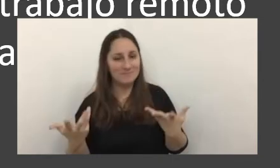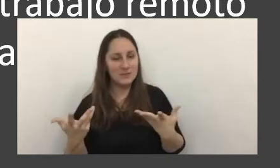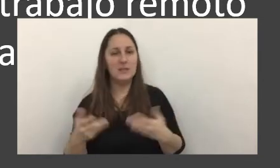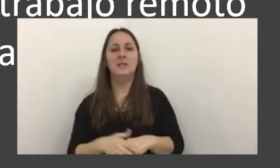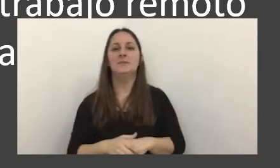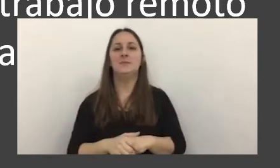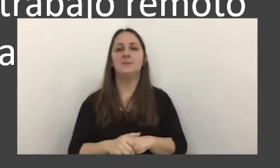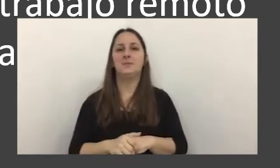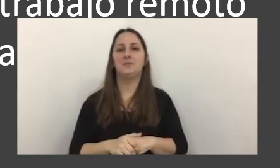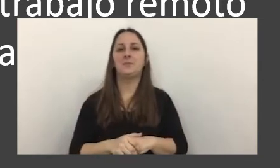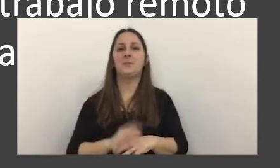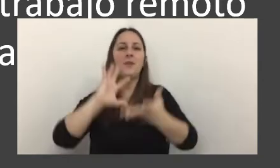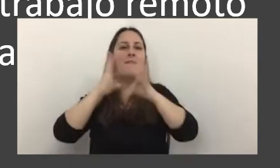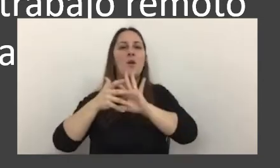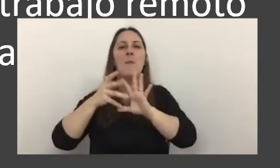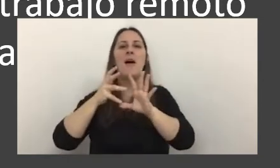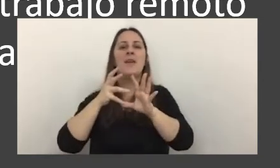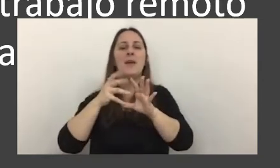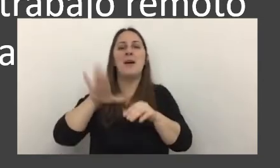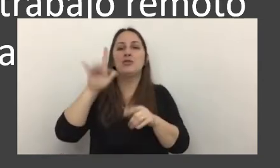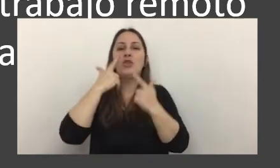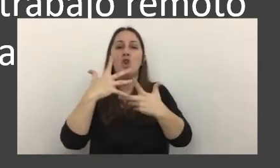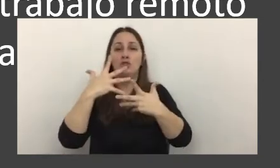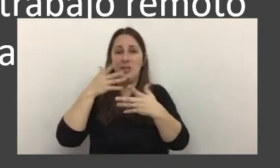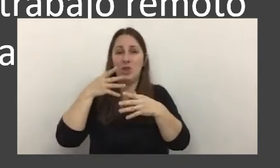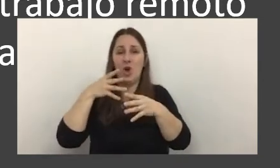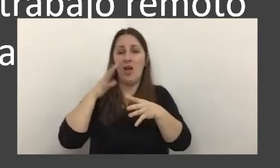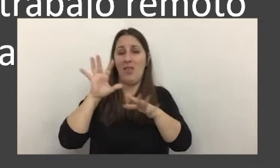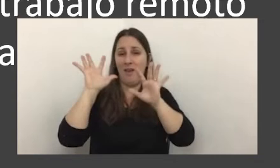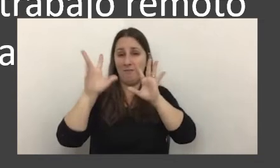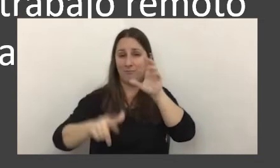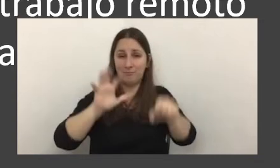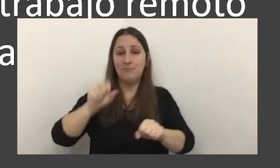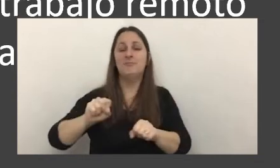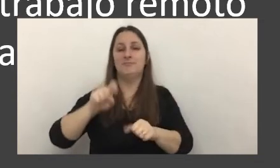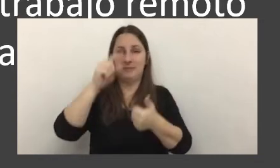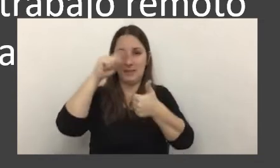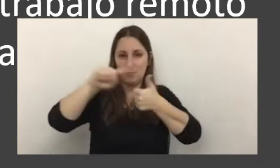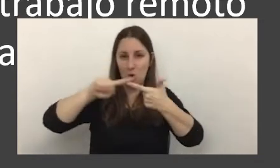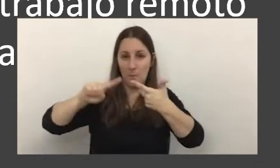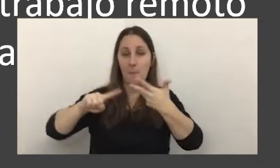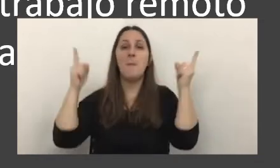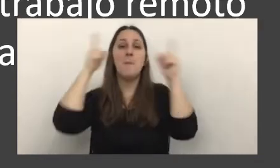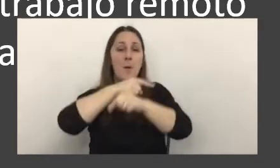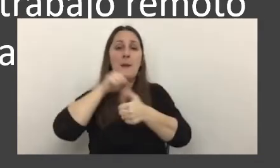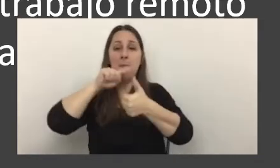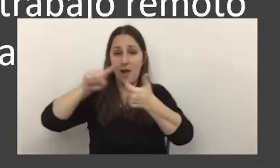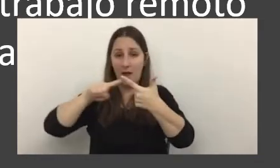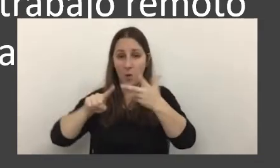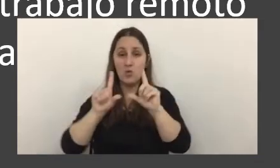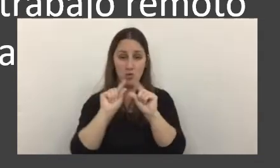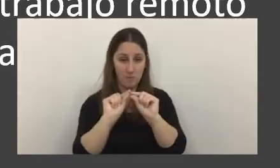los vectores de ataques más tradicionales son estos que están acá el problema es que cada uno de estos y escuchen los números